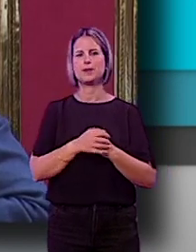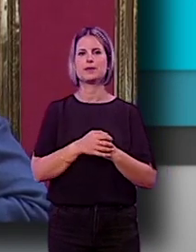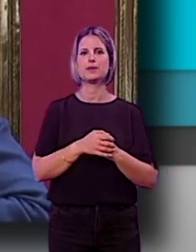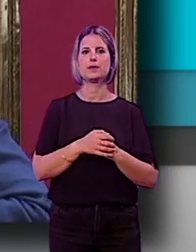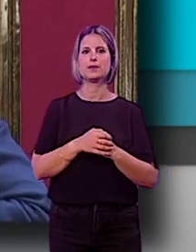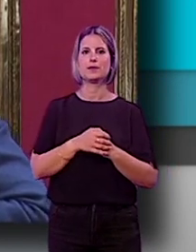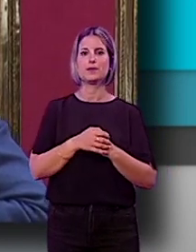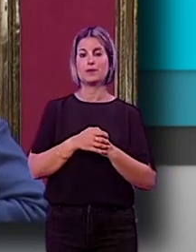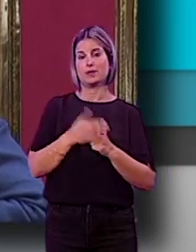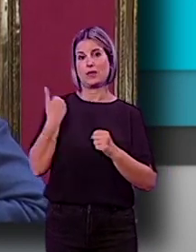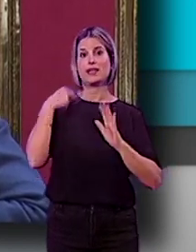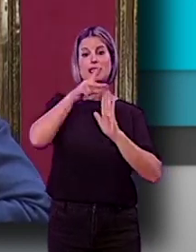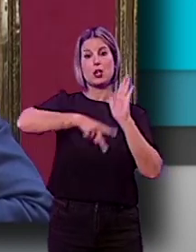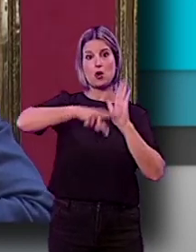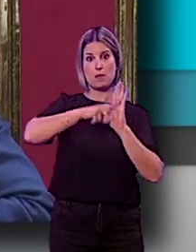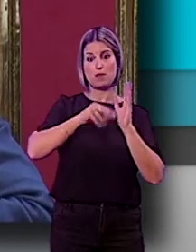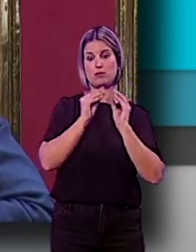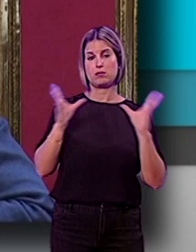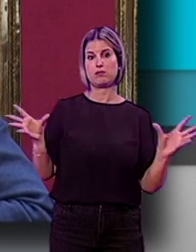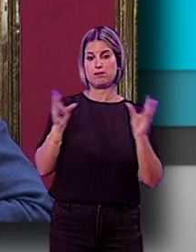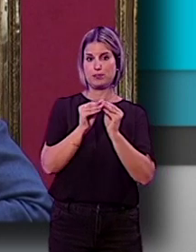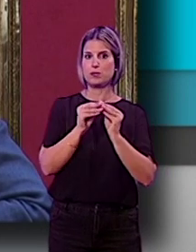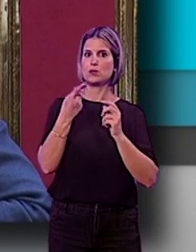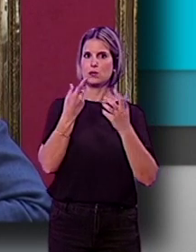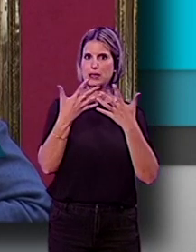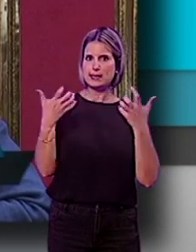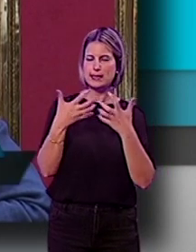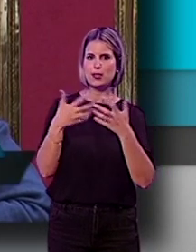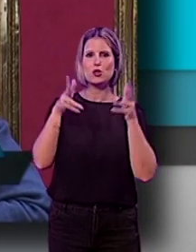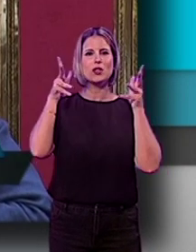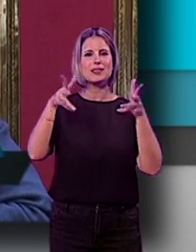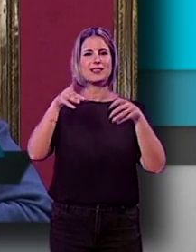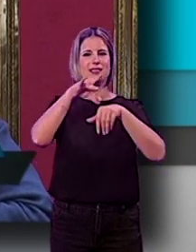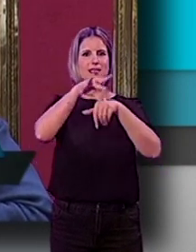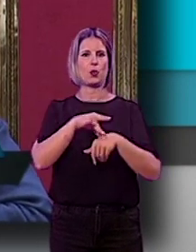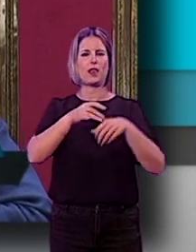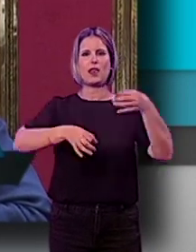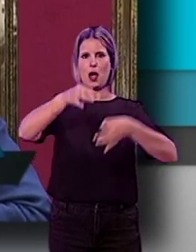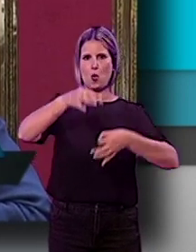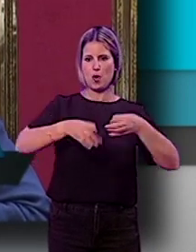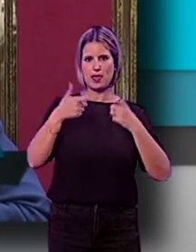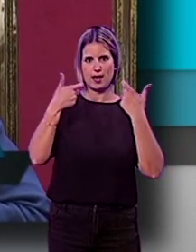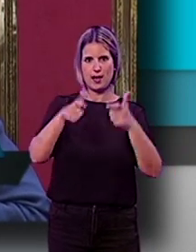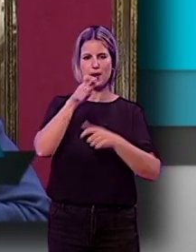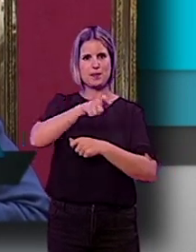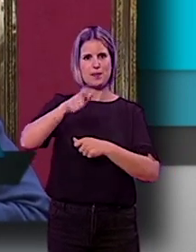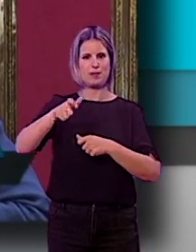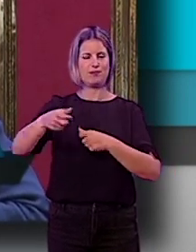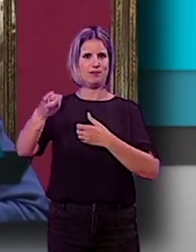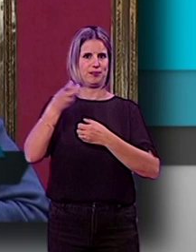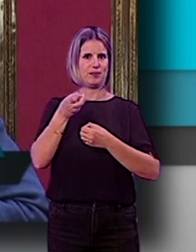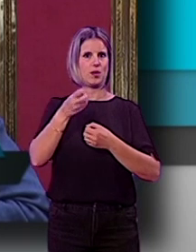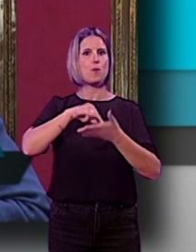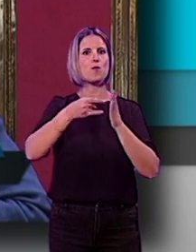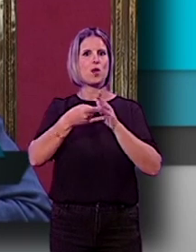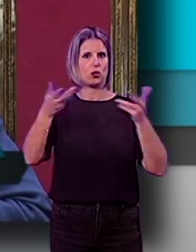Unificar las instrucciones que había en un solo libro, un solo texto y dar seguridad jurídica al área y a la gente que viene a promover con el proyecto.